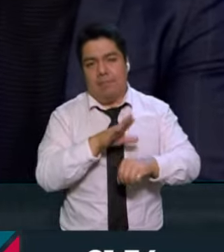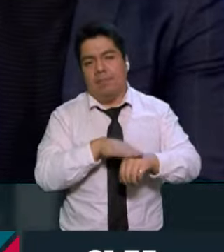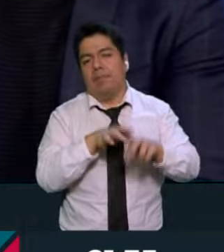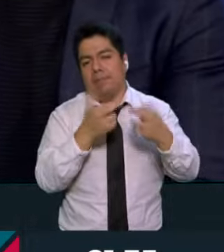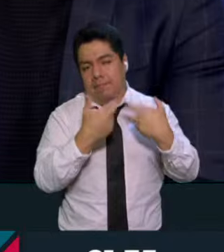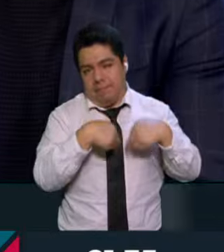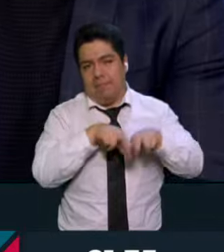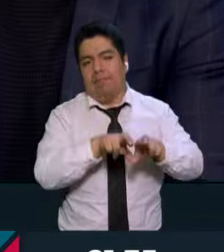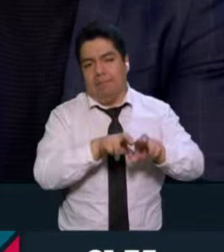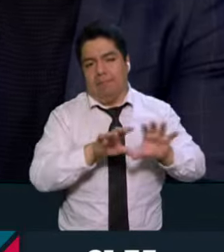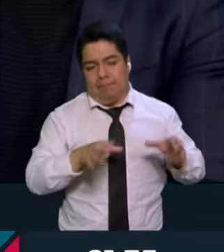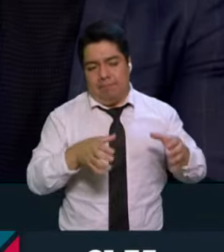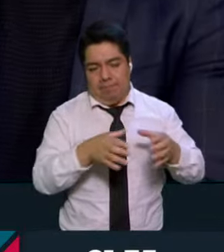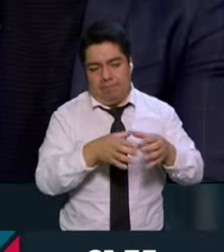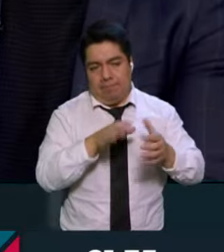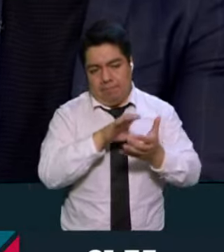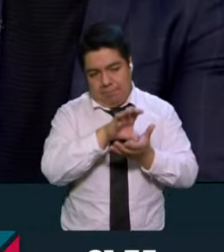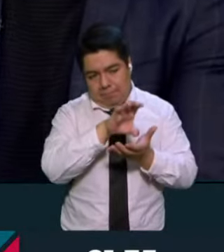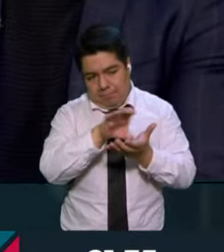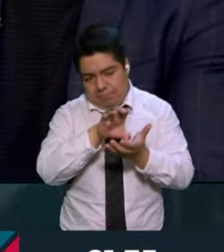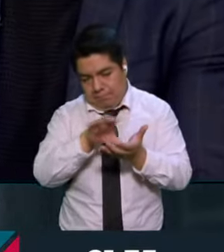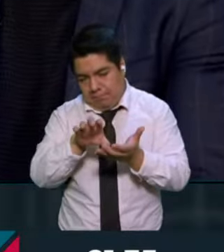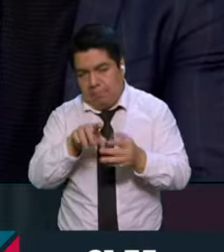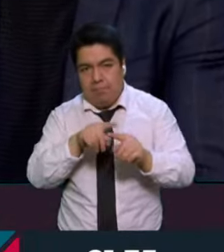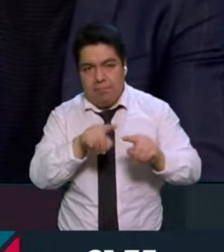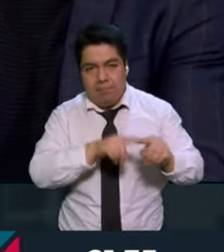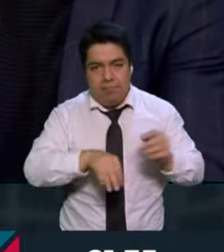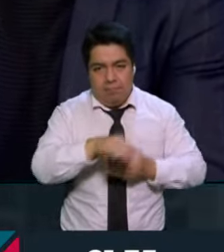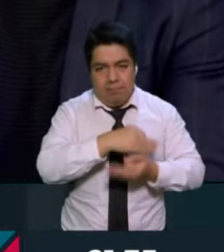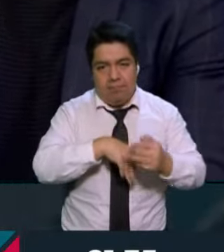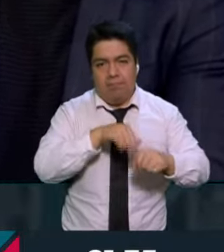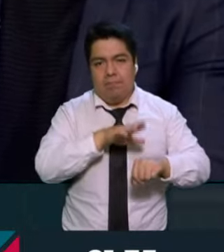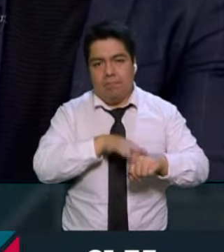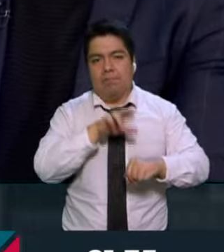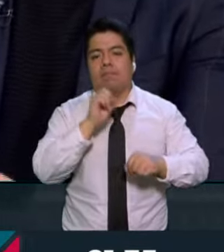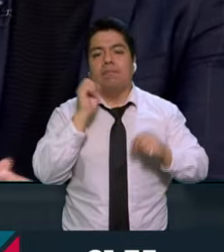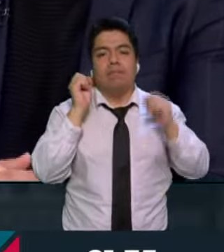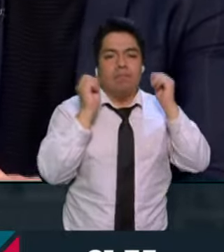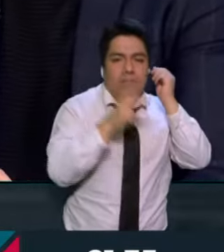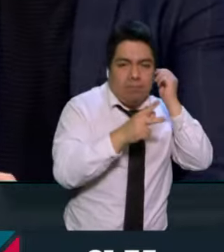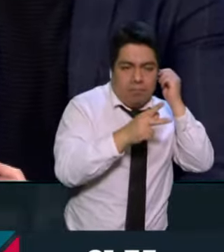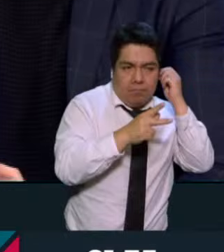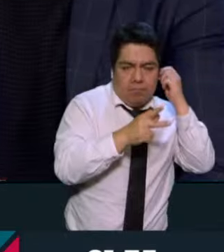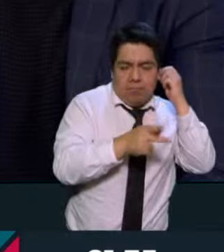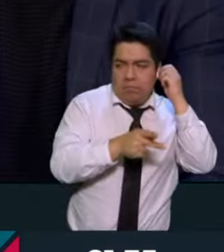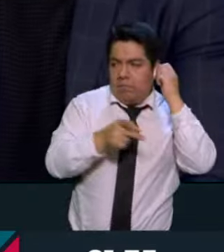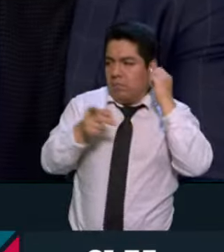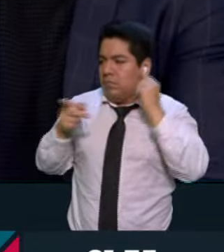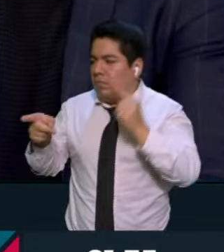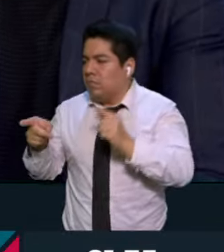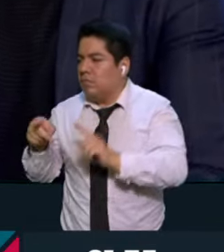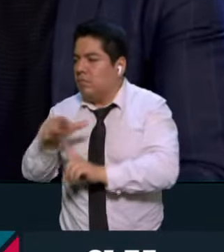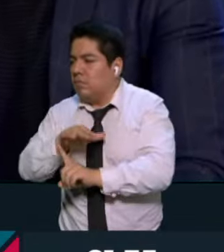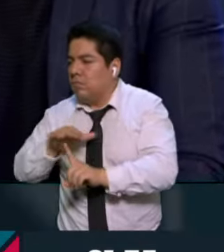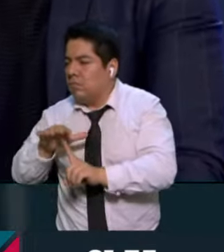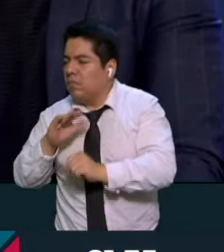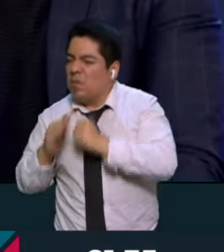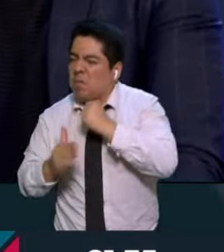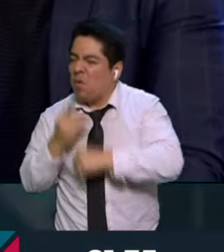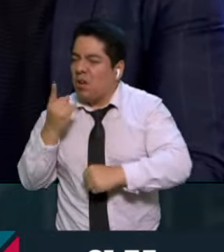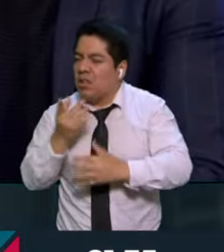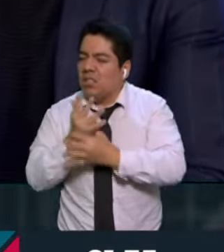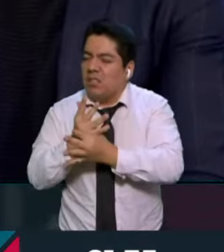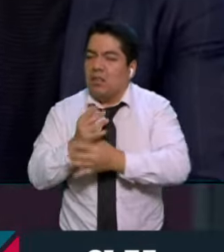proporción en esta distribución, más los distritos que ganaron de mayoría. Ok. Con eso como contexto, ¿por qué se habla de